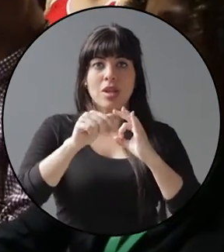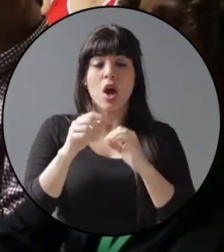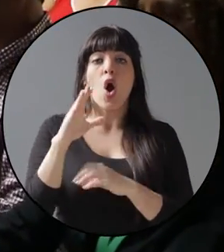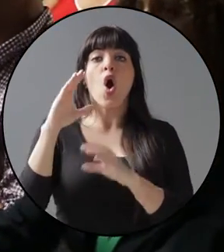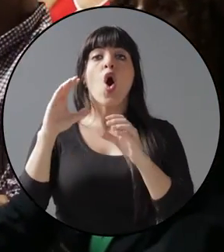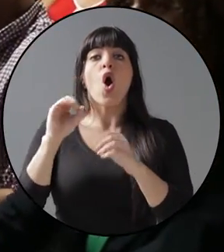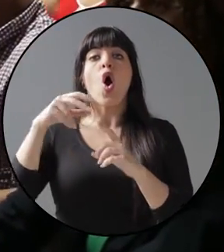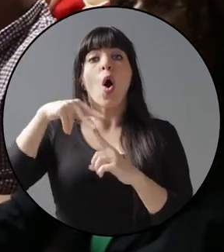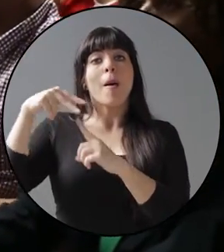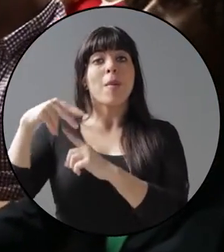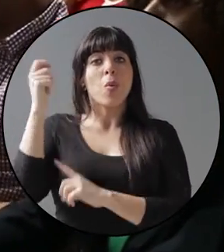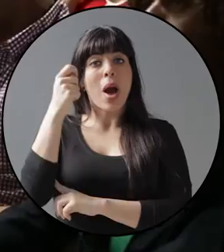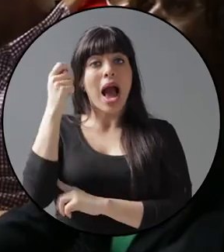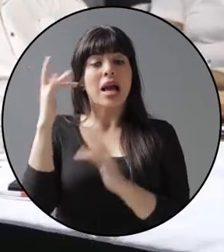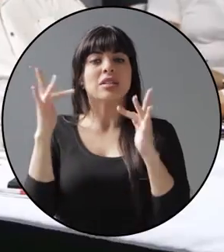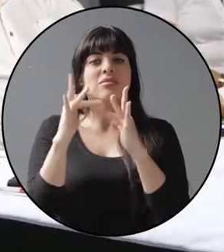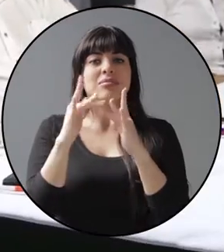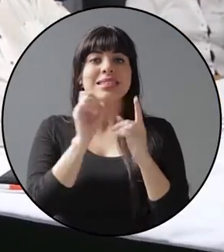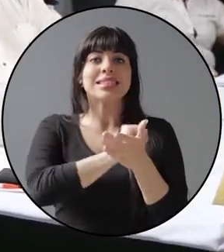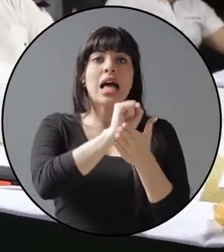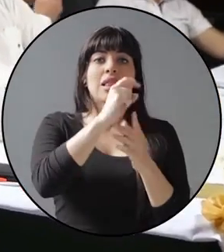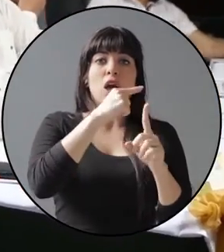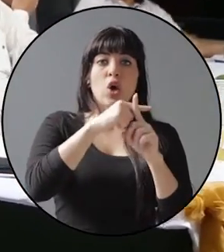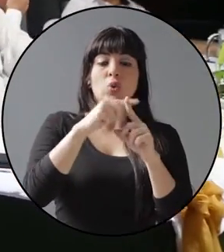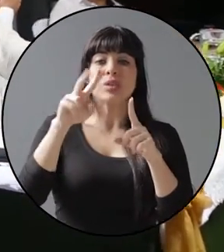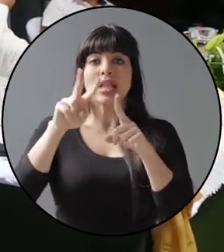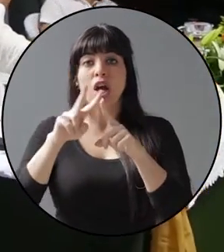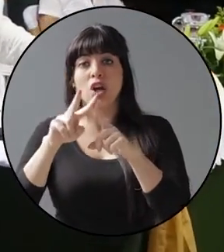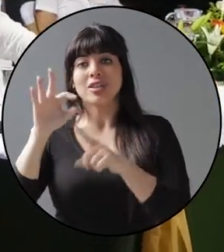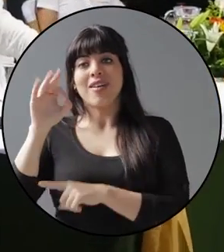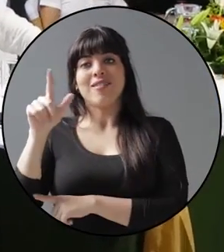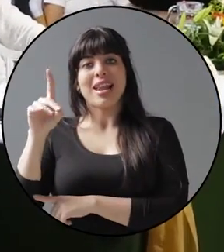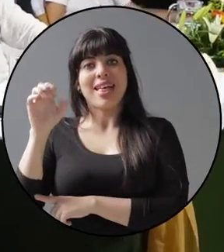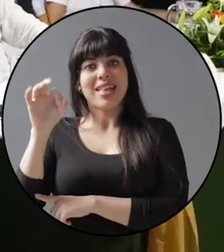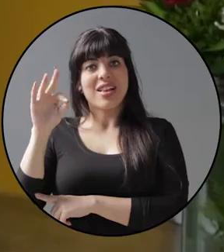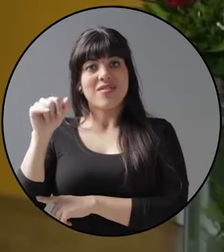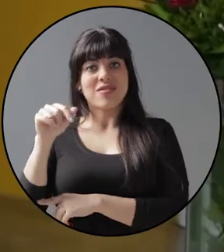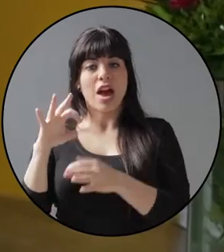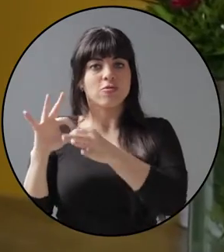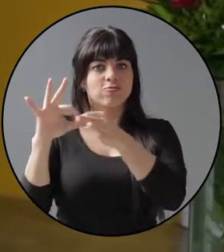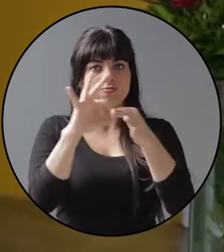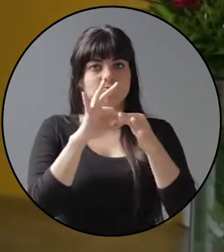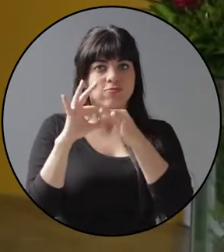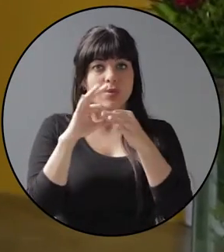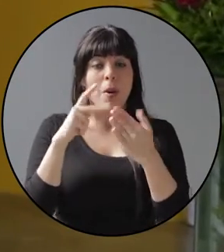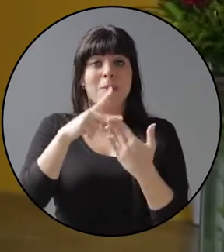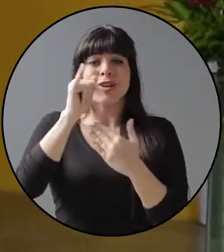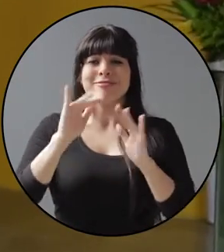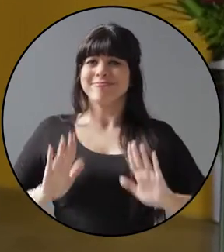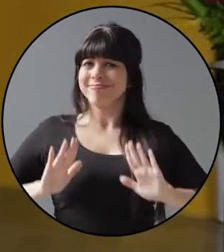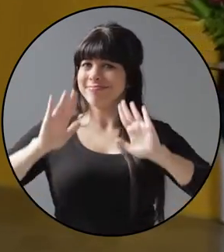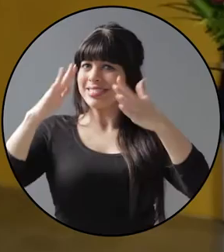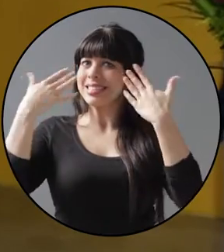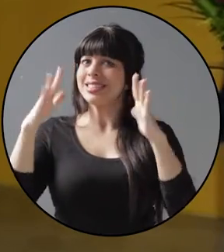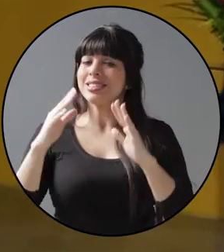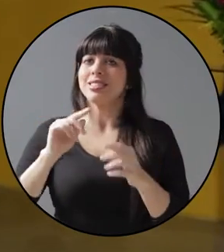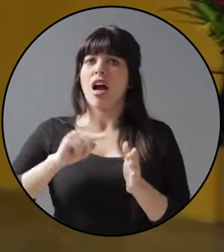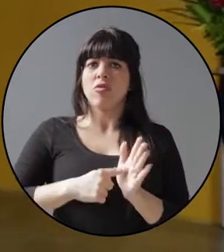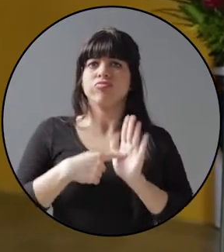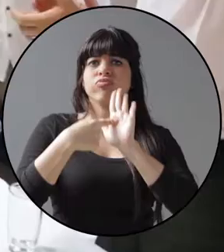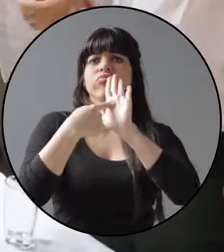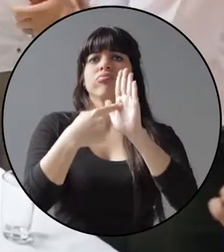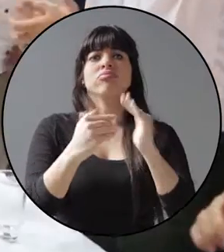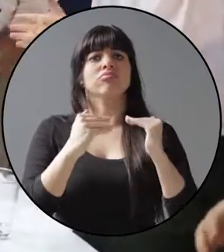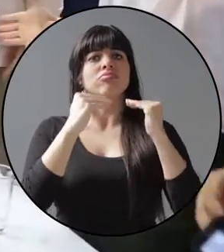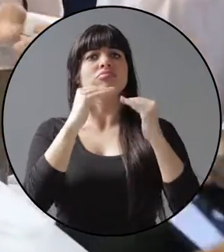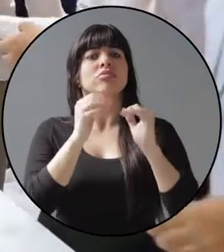Guanacaste conectará Santa Cruz, Nicoya y Filadelfia, un proyecto extraordinario que marca ya un hito en